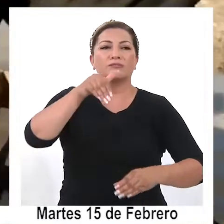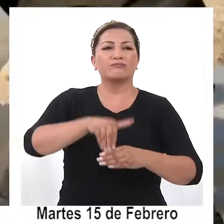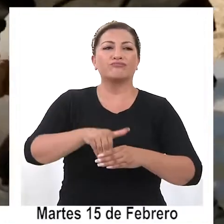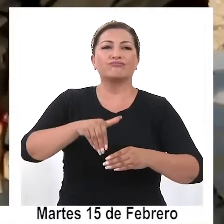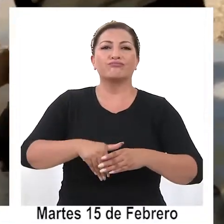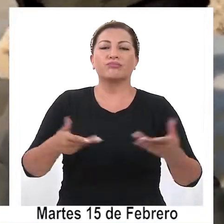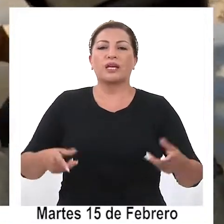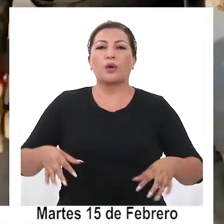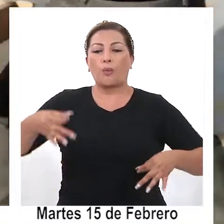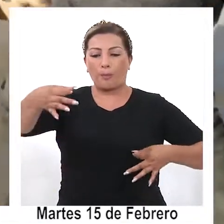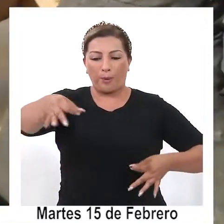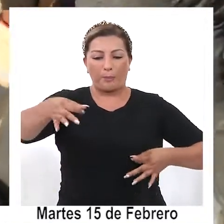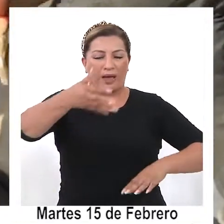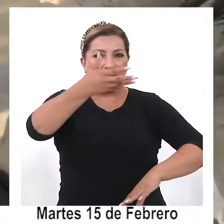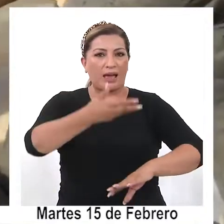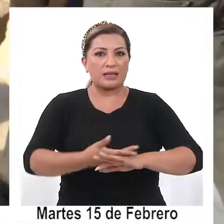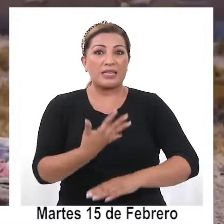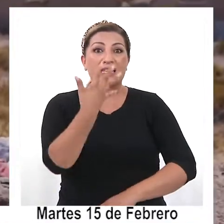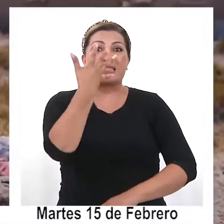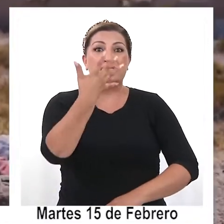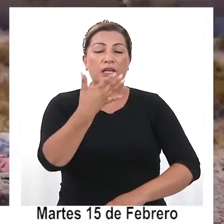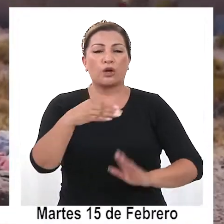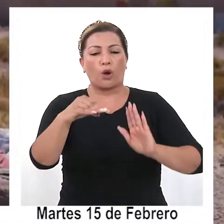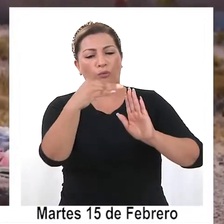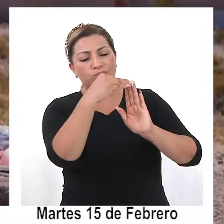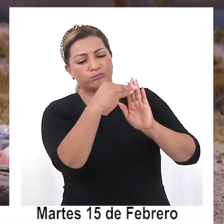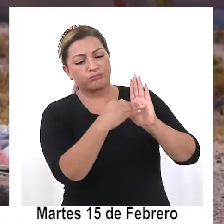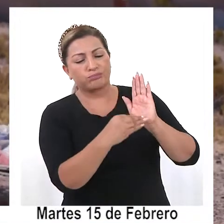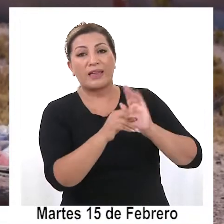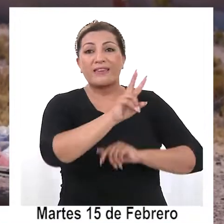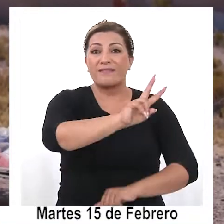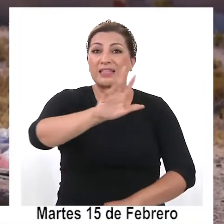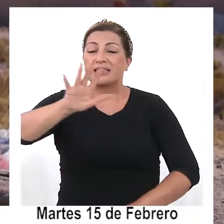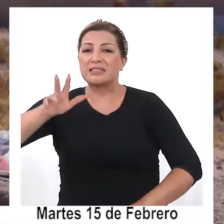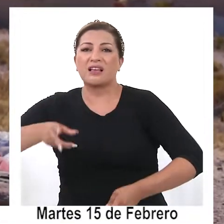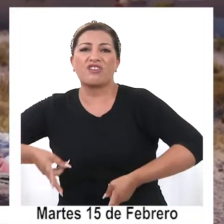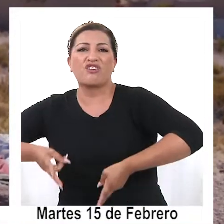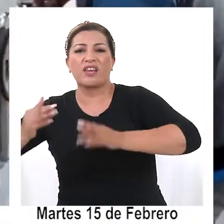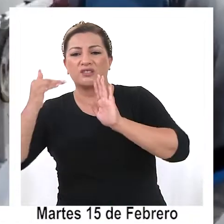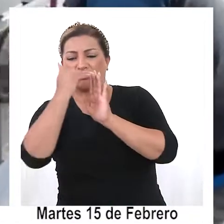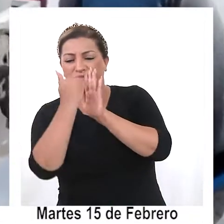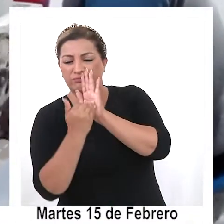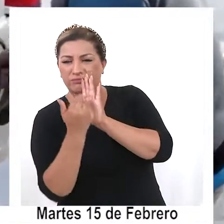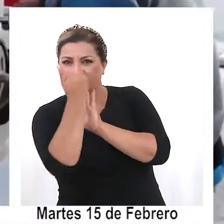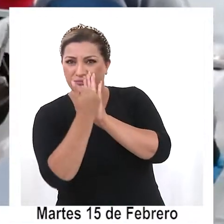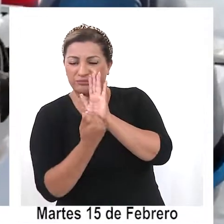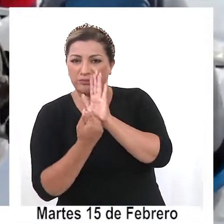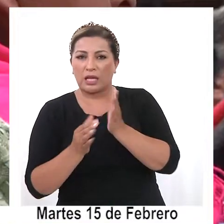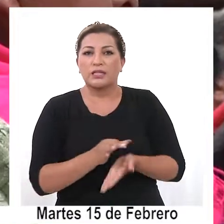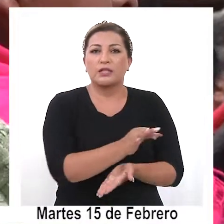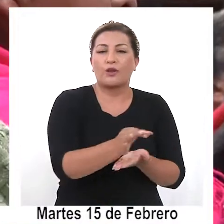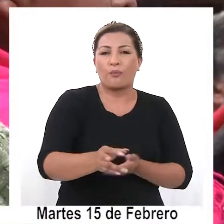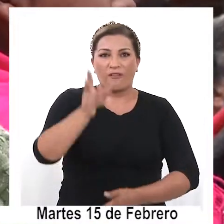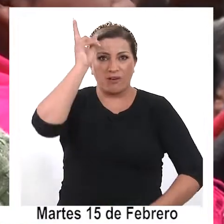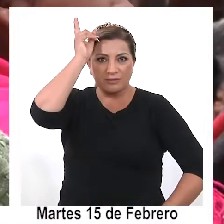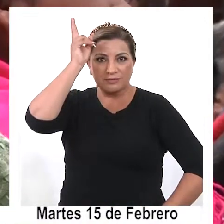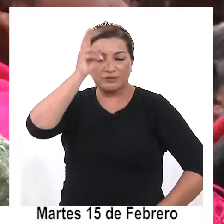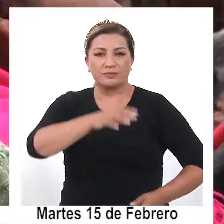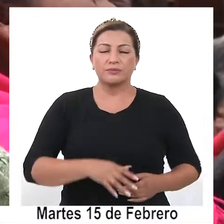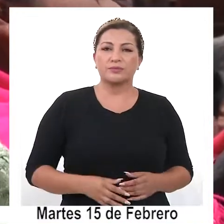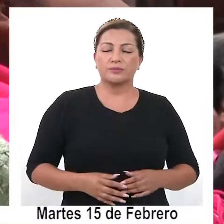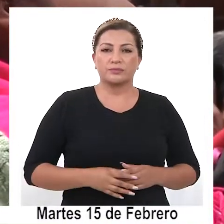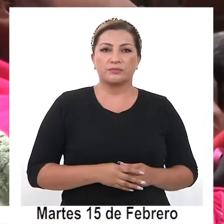sobre un documento que consta de cinco principios y 25 derechos colectivos de los pueblos indígenas.